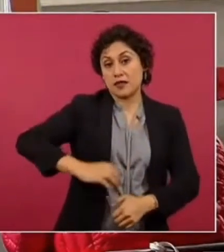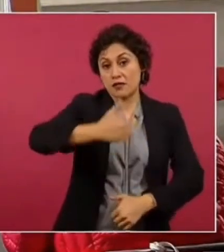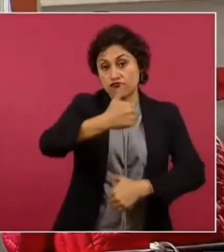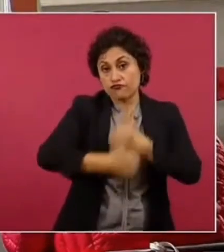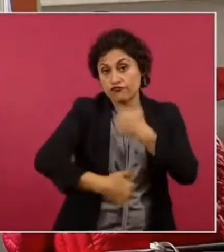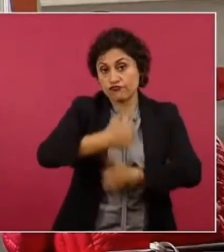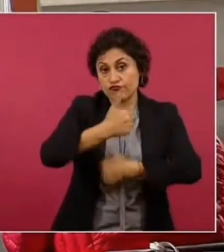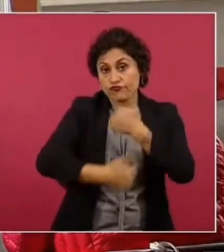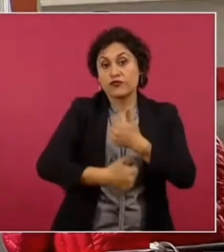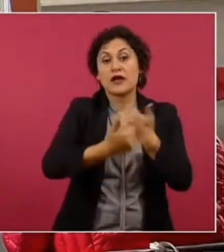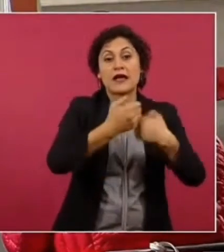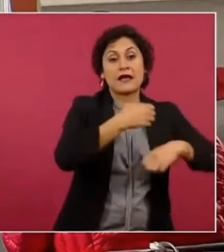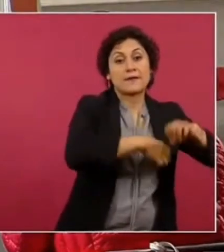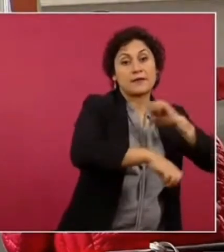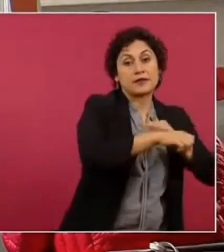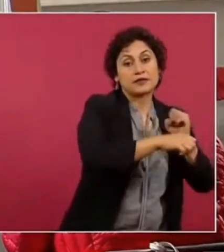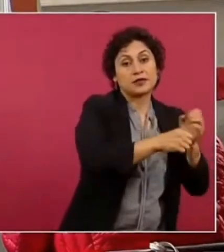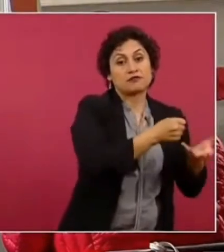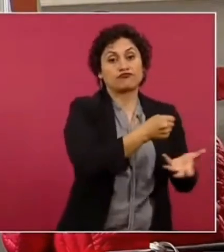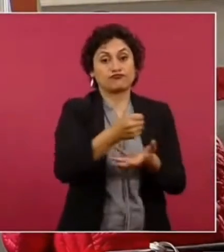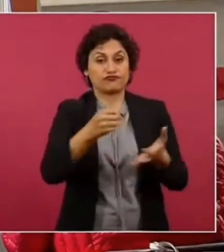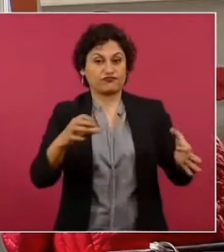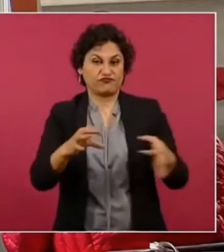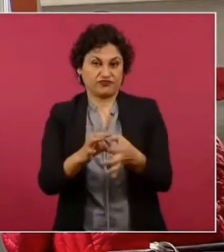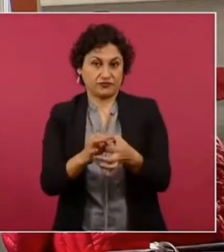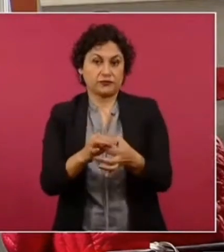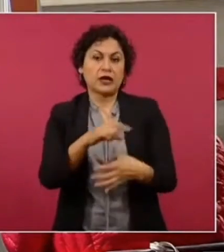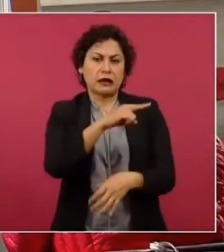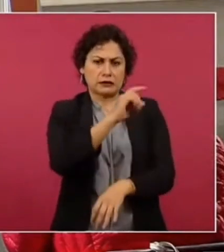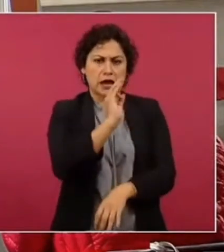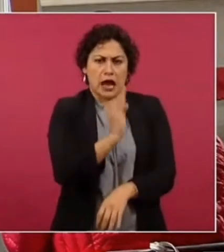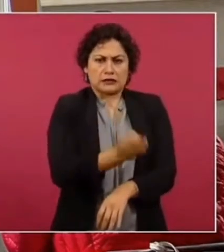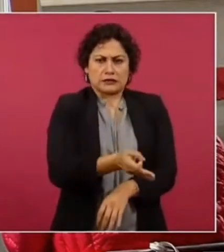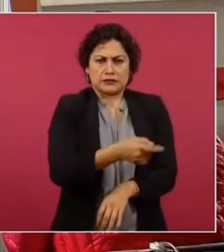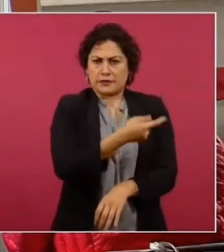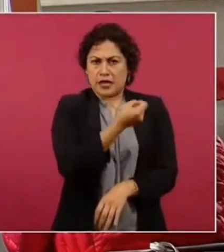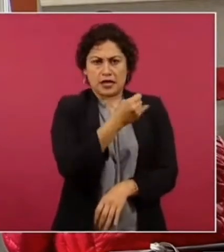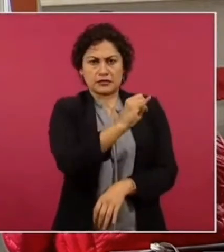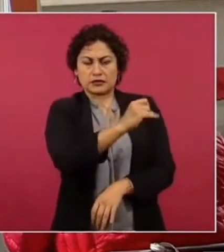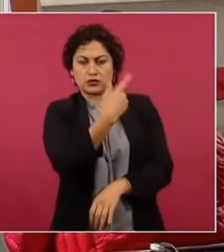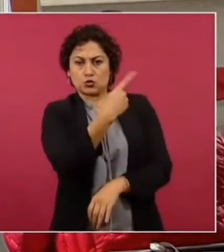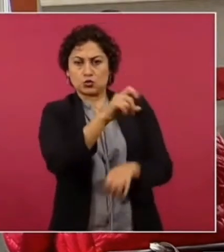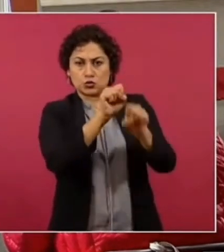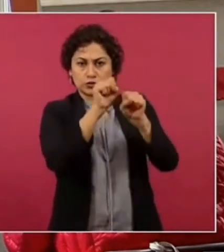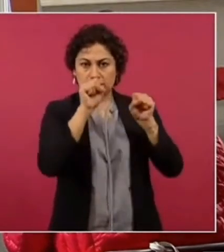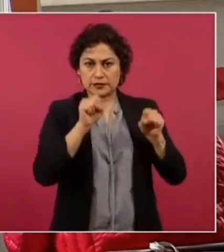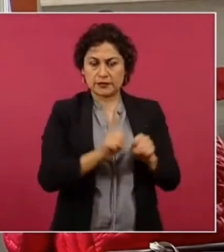entonces hay ahora este